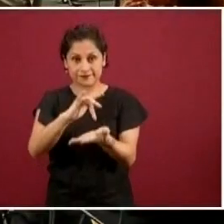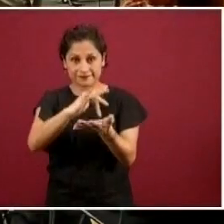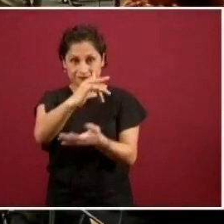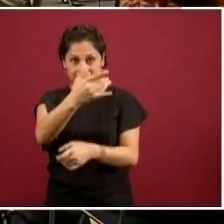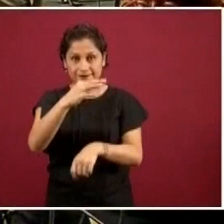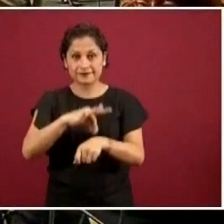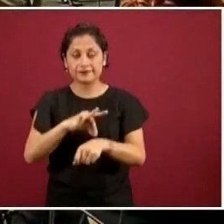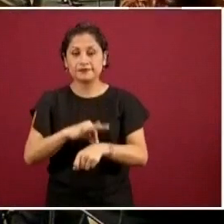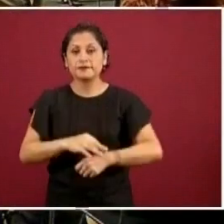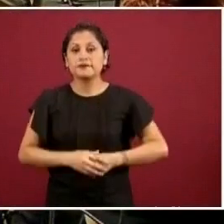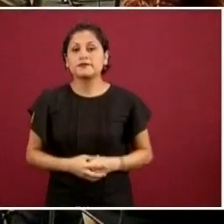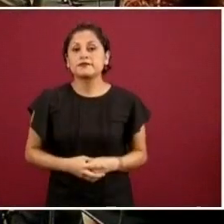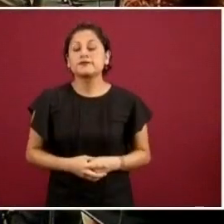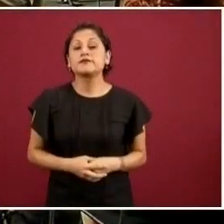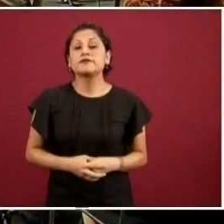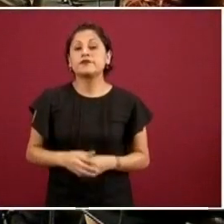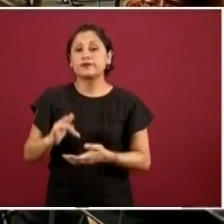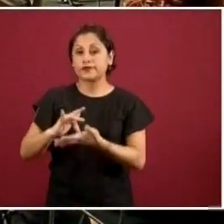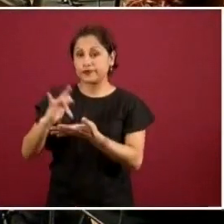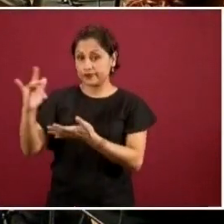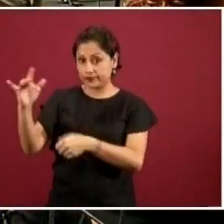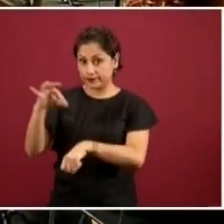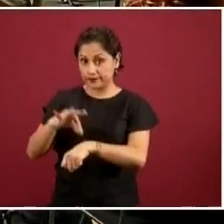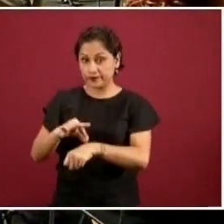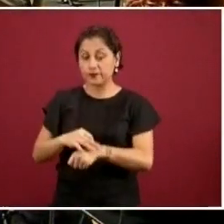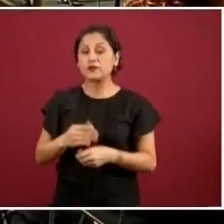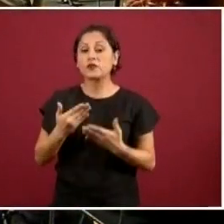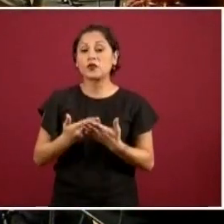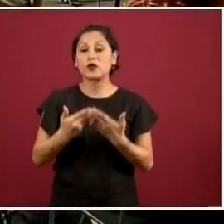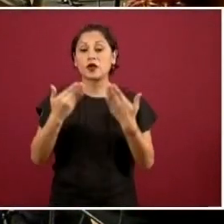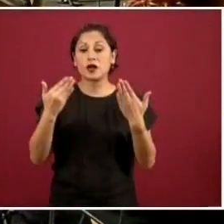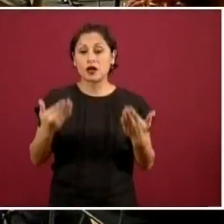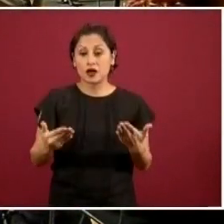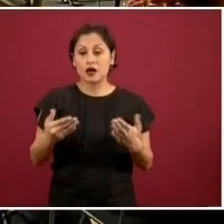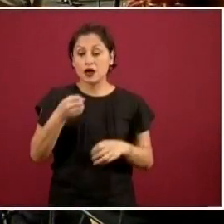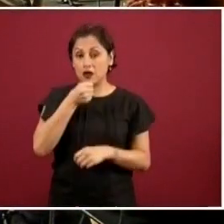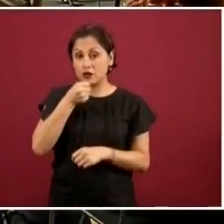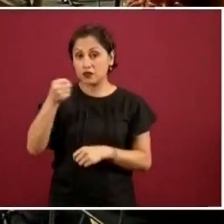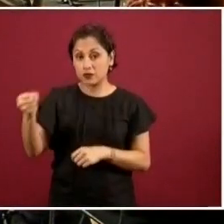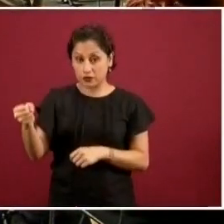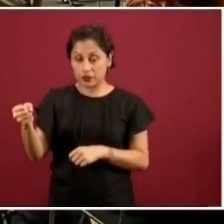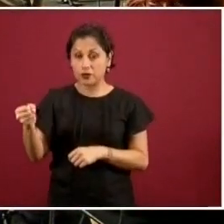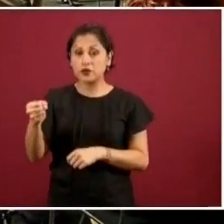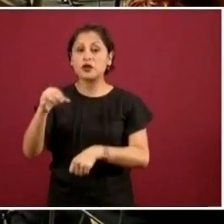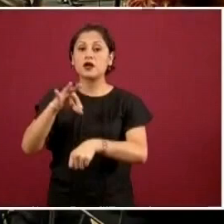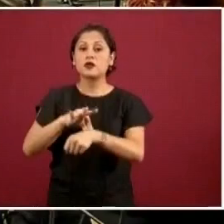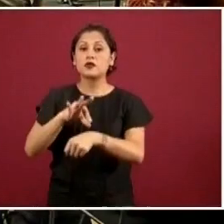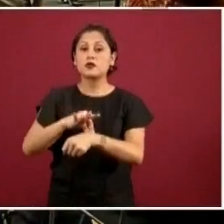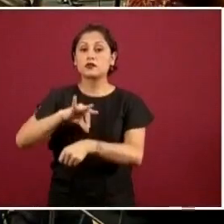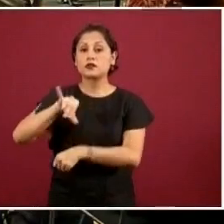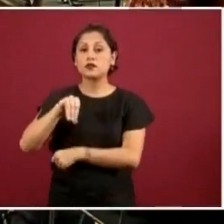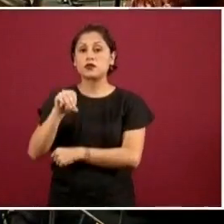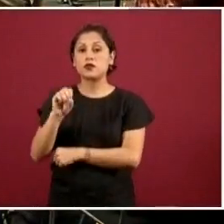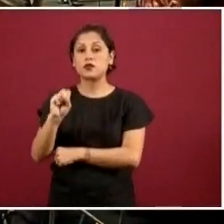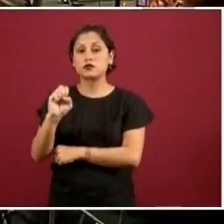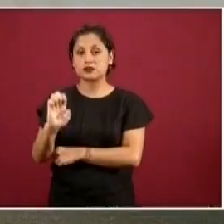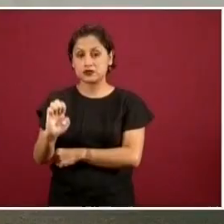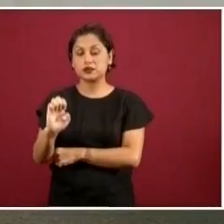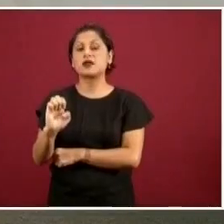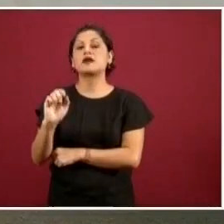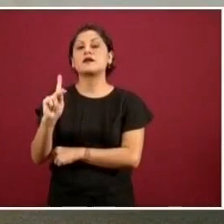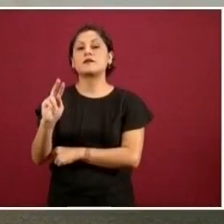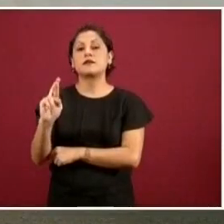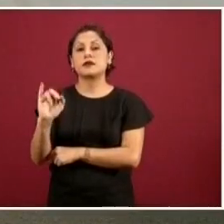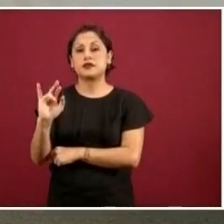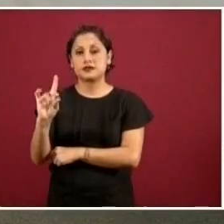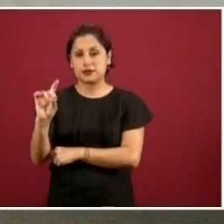privado ha estado atento y dispuesto a colaborar en el tema de la atención médica y en infraestructura, lo cual muestra que se trata